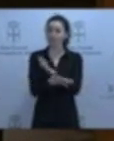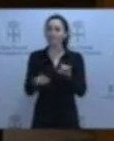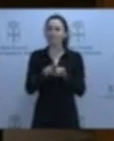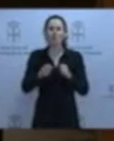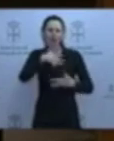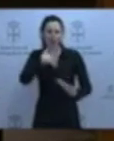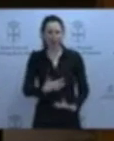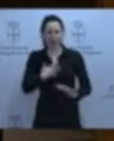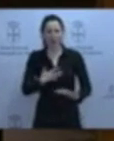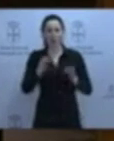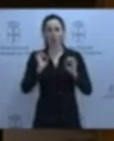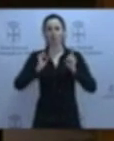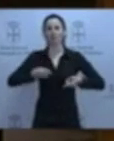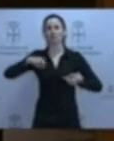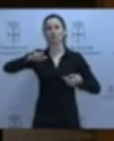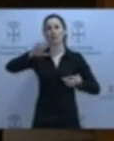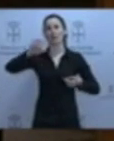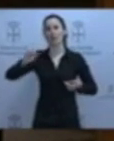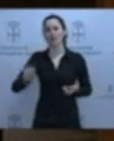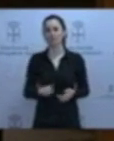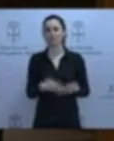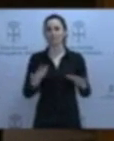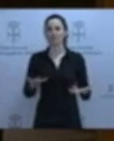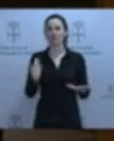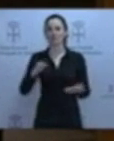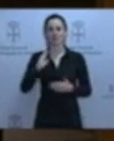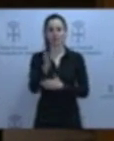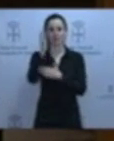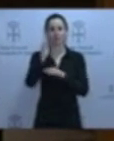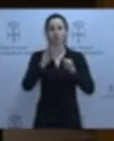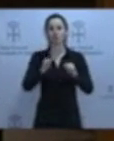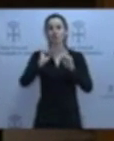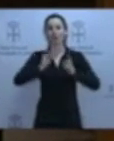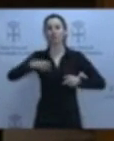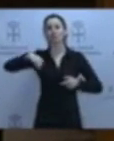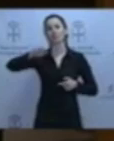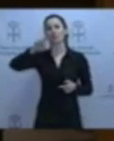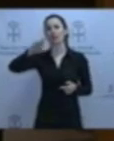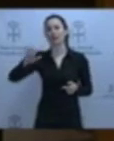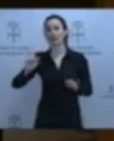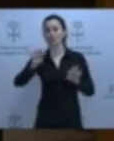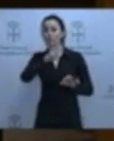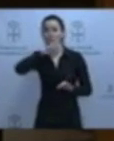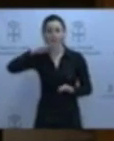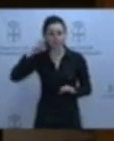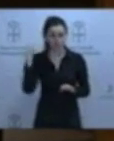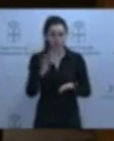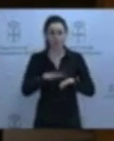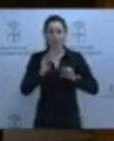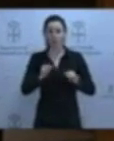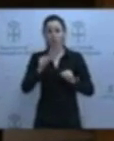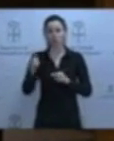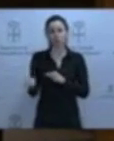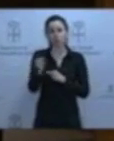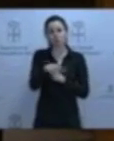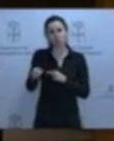actualidad. lo que está pasando con el caso Marea. Los imputados del caso Marea están jugando de forma conservadora a delatarse